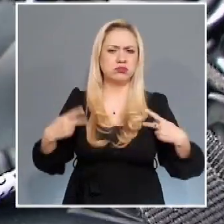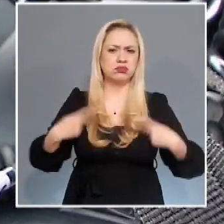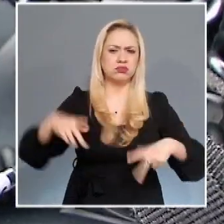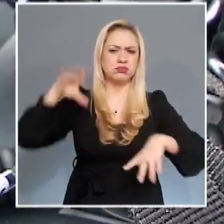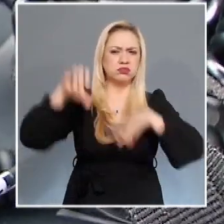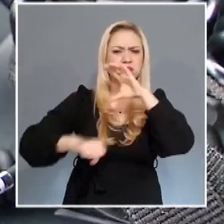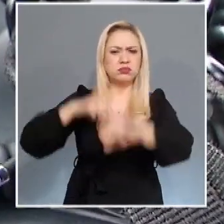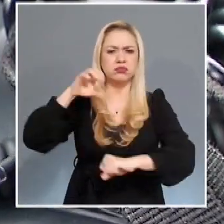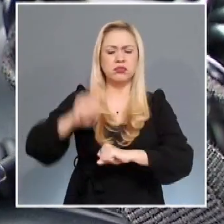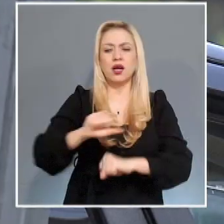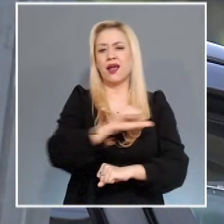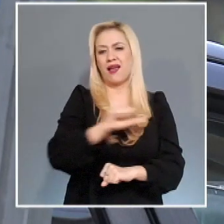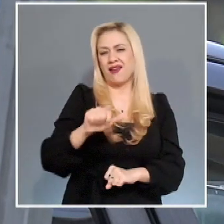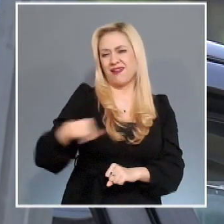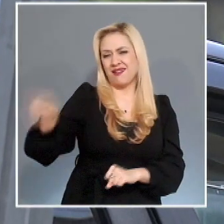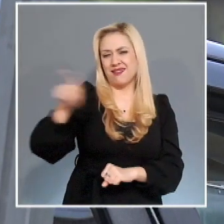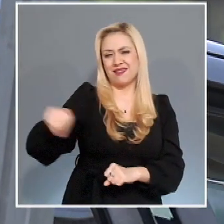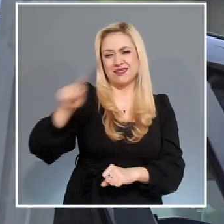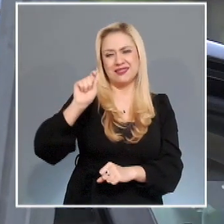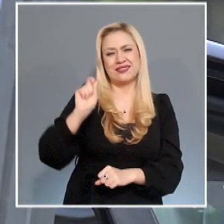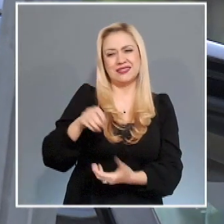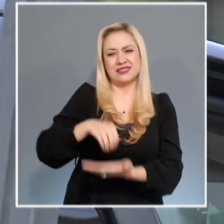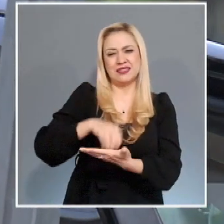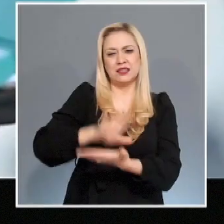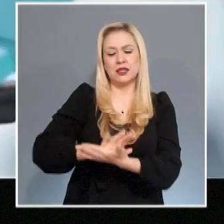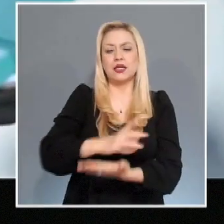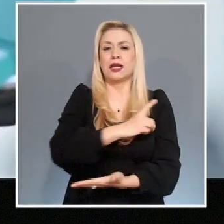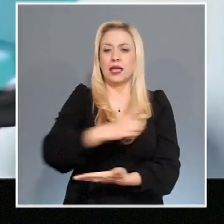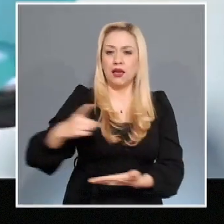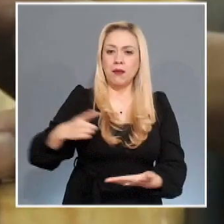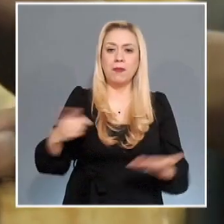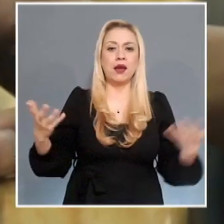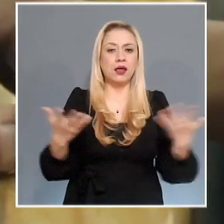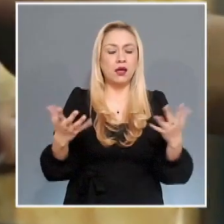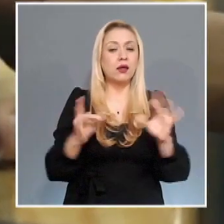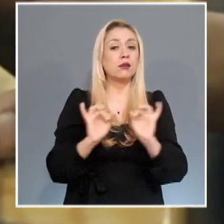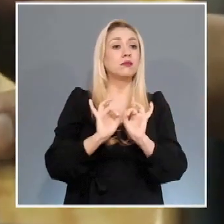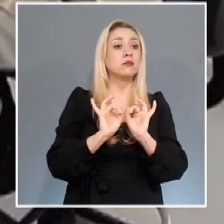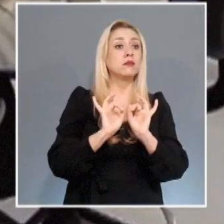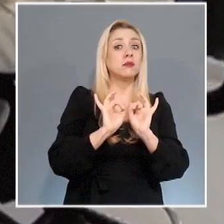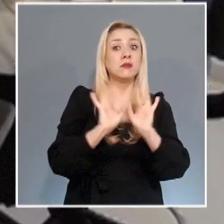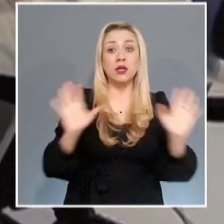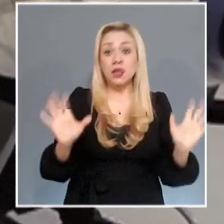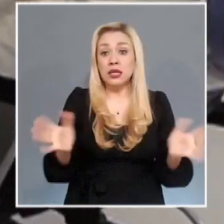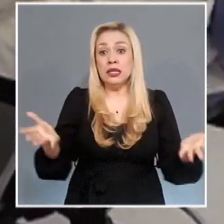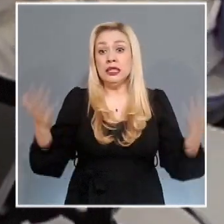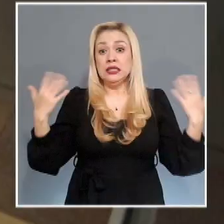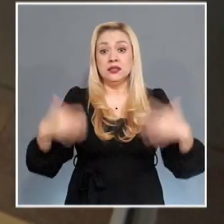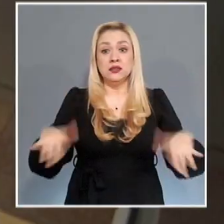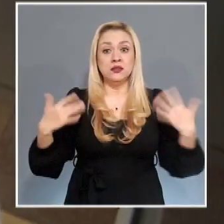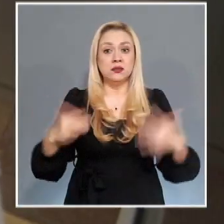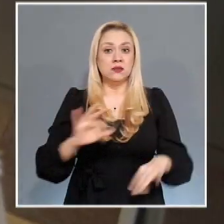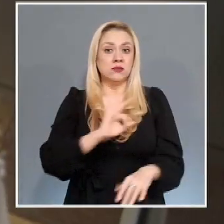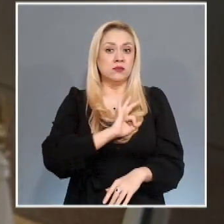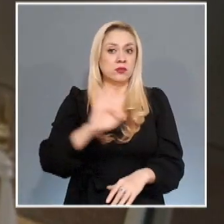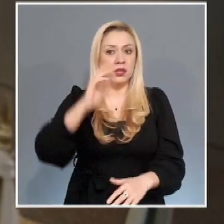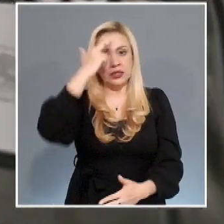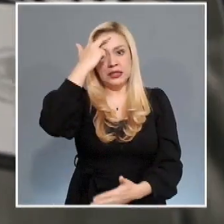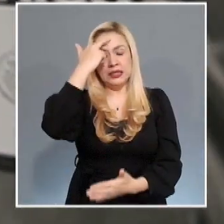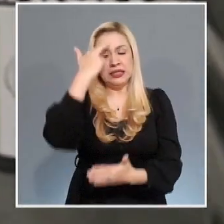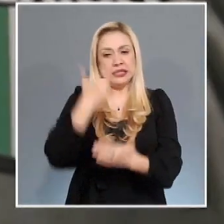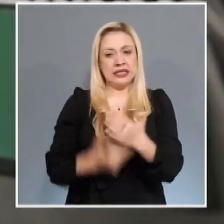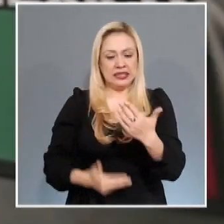de dicho registro deberá llevar a cabo cuando ocurran hechos que pongan en riesgo o vulneren su base de datos,